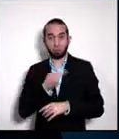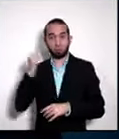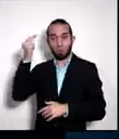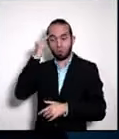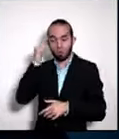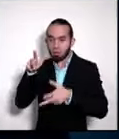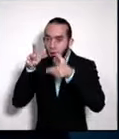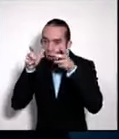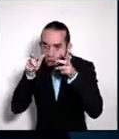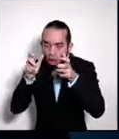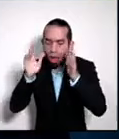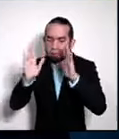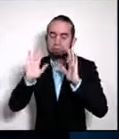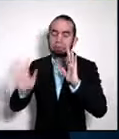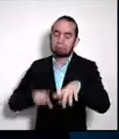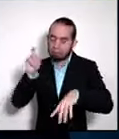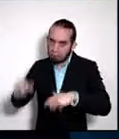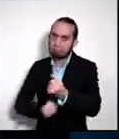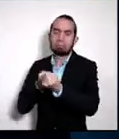sus necesidades.